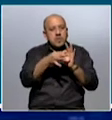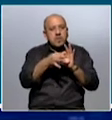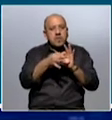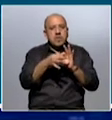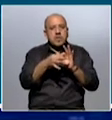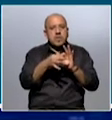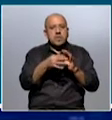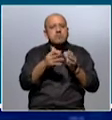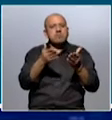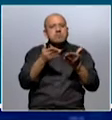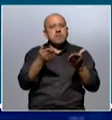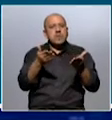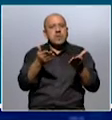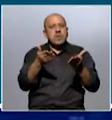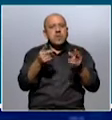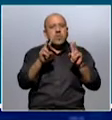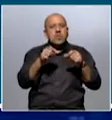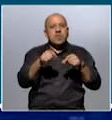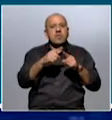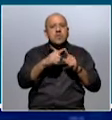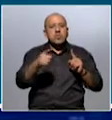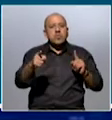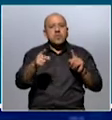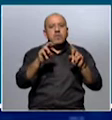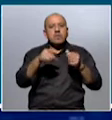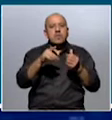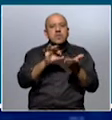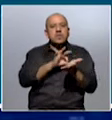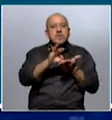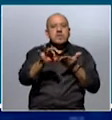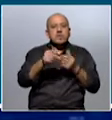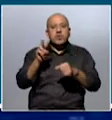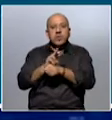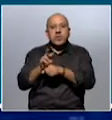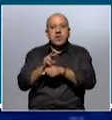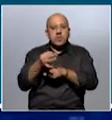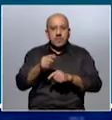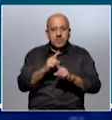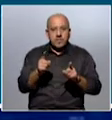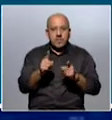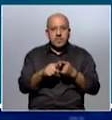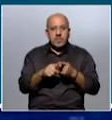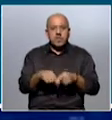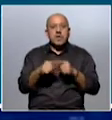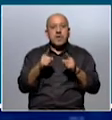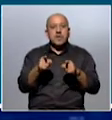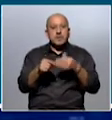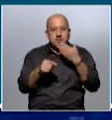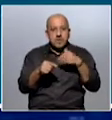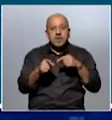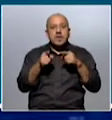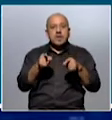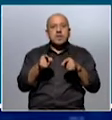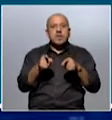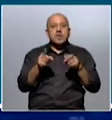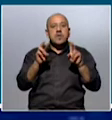concebido como una extensión del sistema sanitario y no como un servicio de cuidado en sí mismo. Ahí se entiende parte de estas